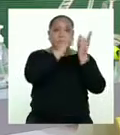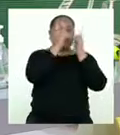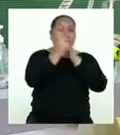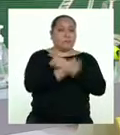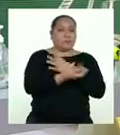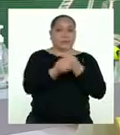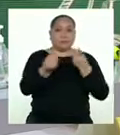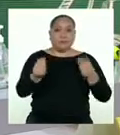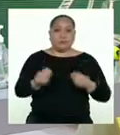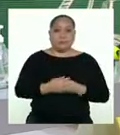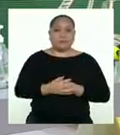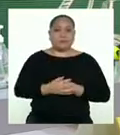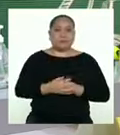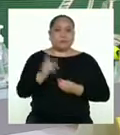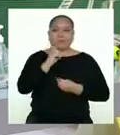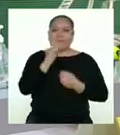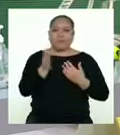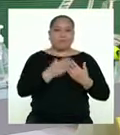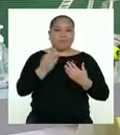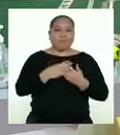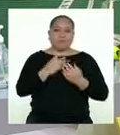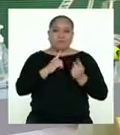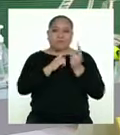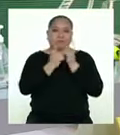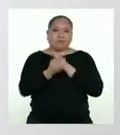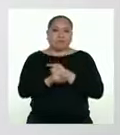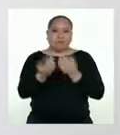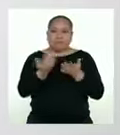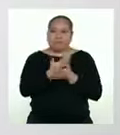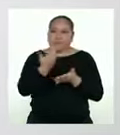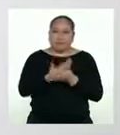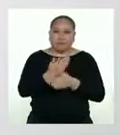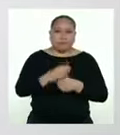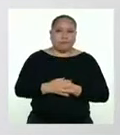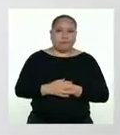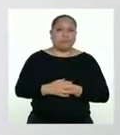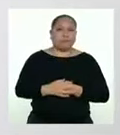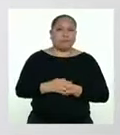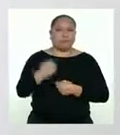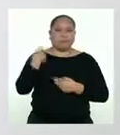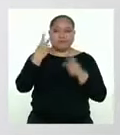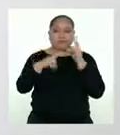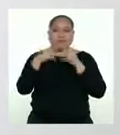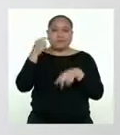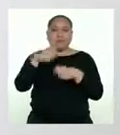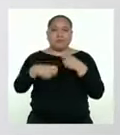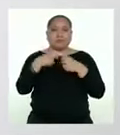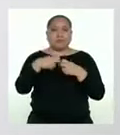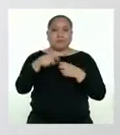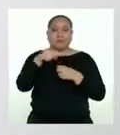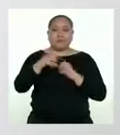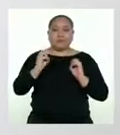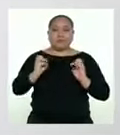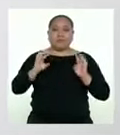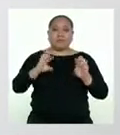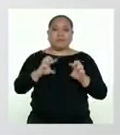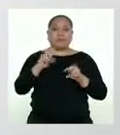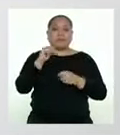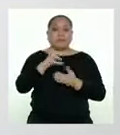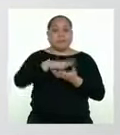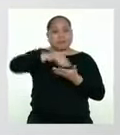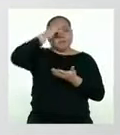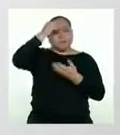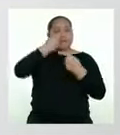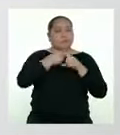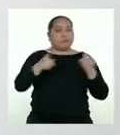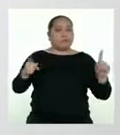muchísimo. Y no siempre es fácil adaptarse a las cosas nuevas. Debemos ver esta situación como una oportunidad de aprendizaje